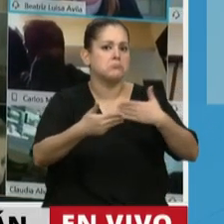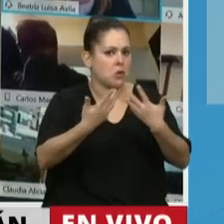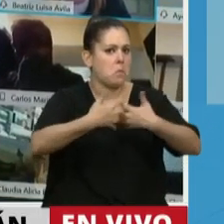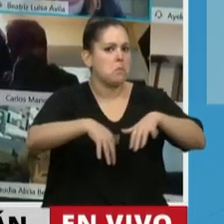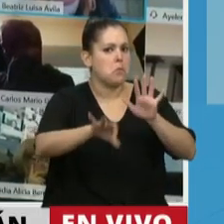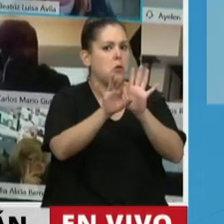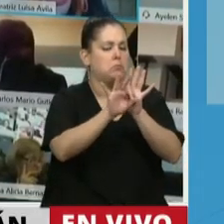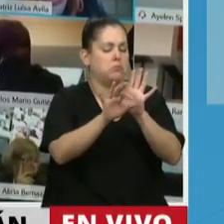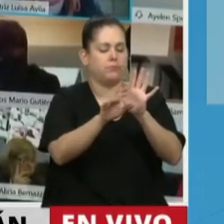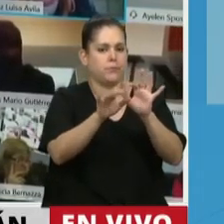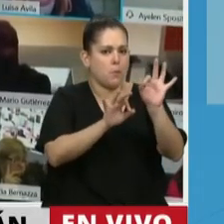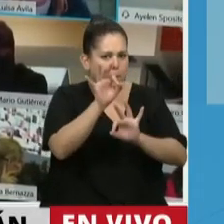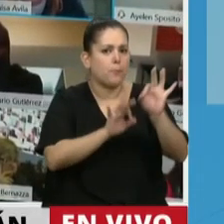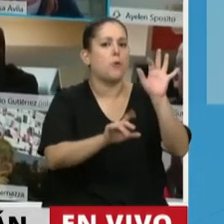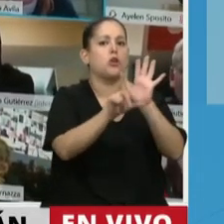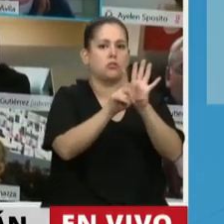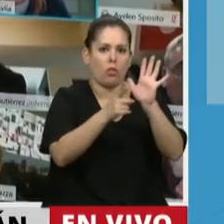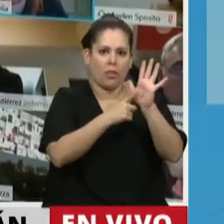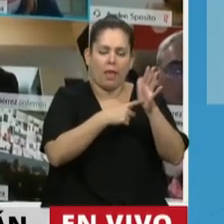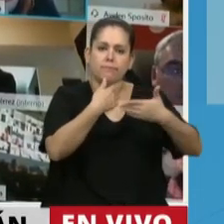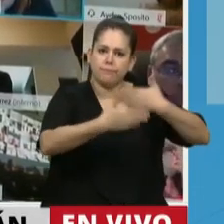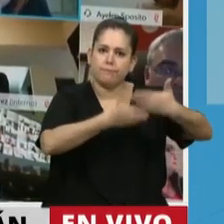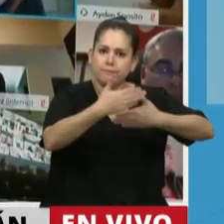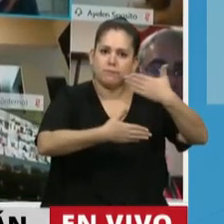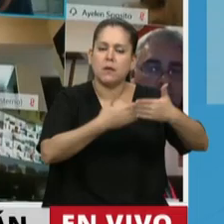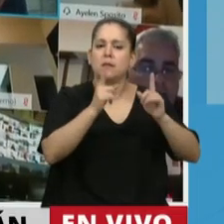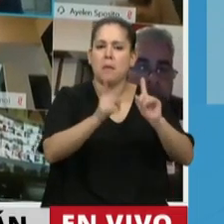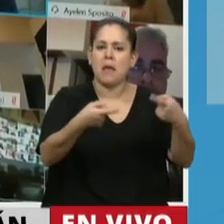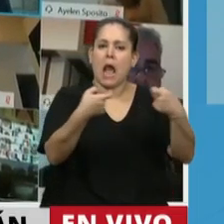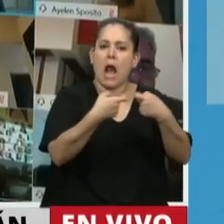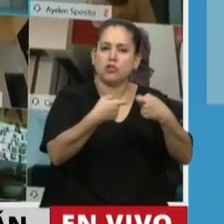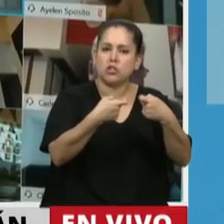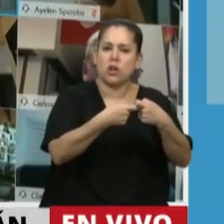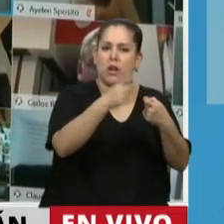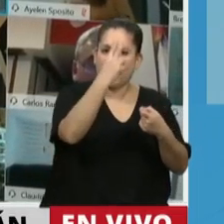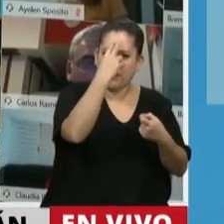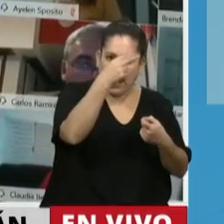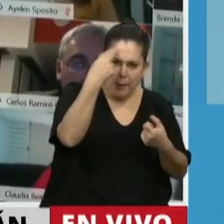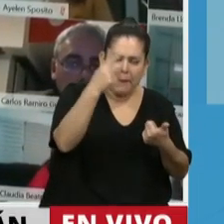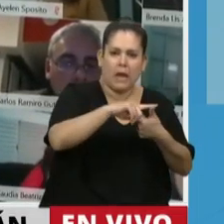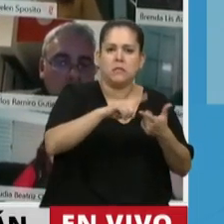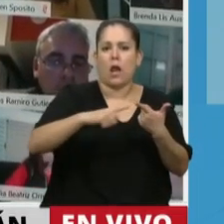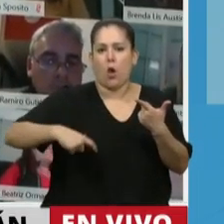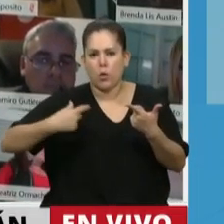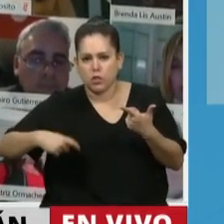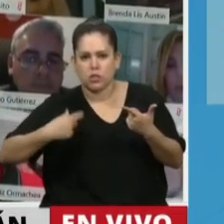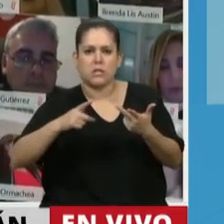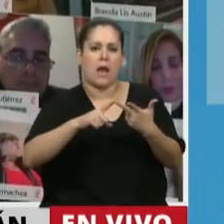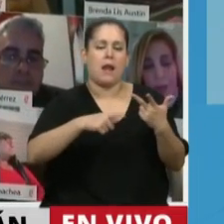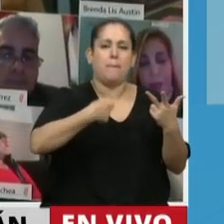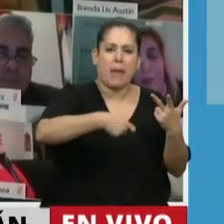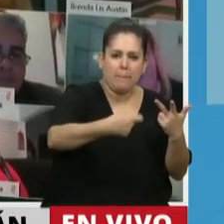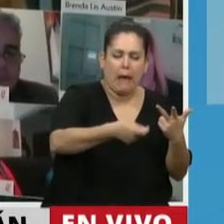distintos actores estaban solicitando, no solamente las asociaciones de farmacias, las obras sociales, las prepagas, los médicos